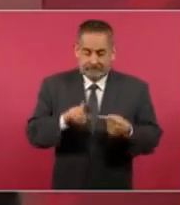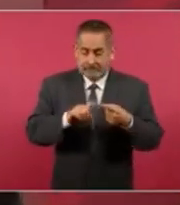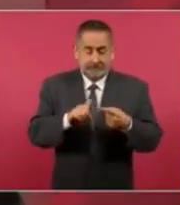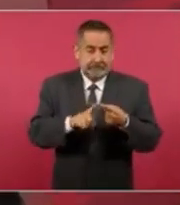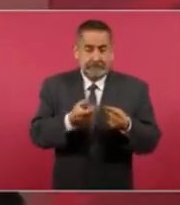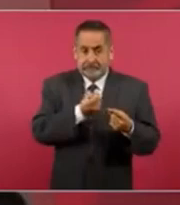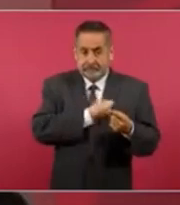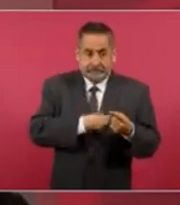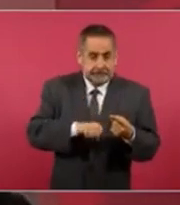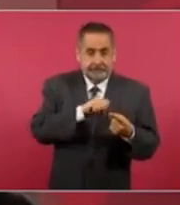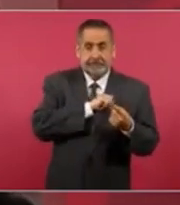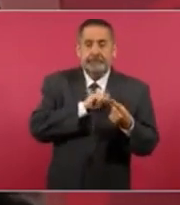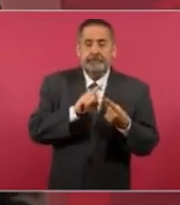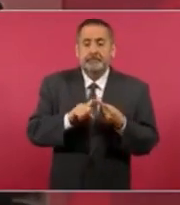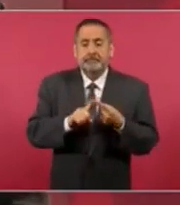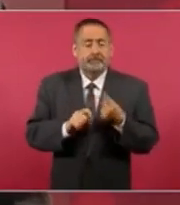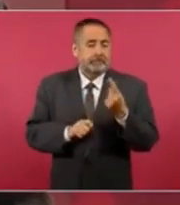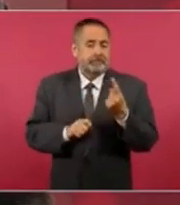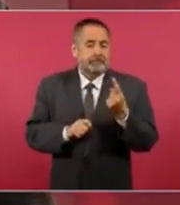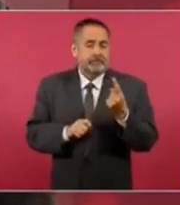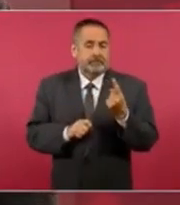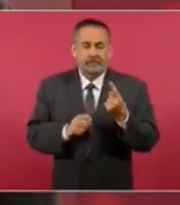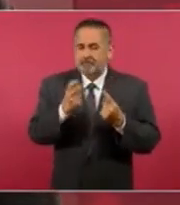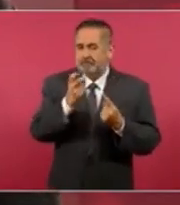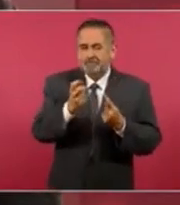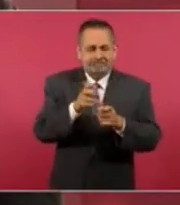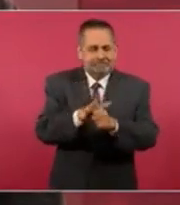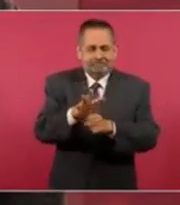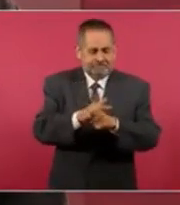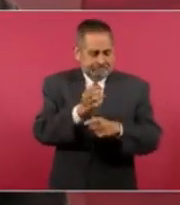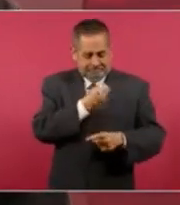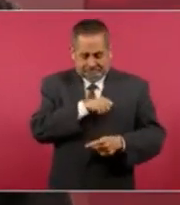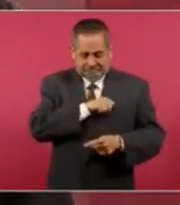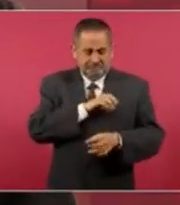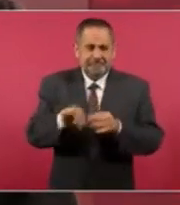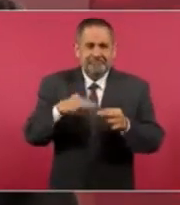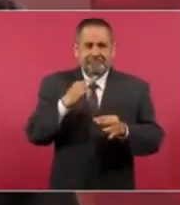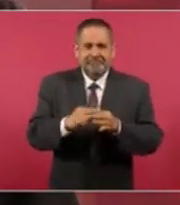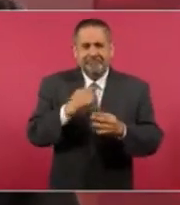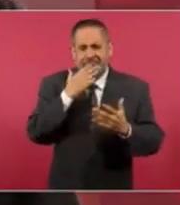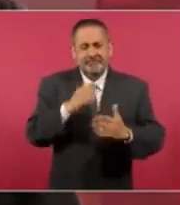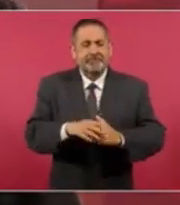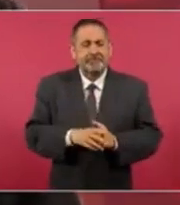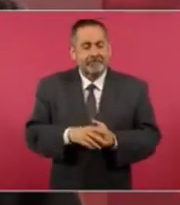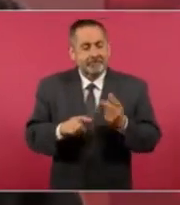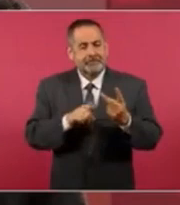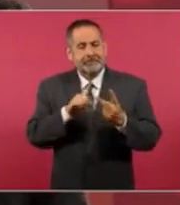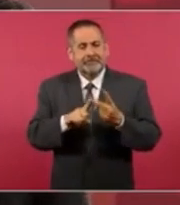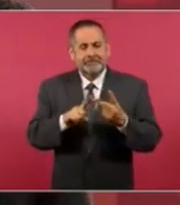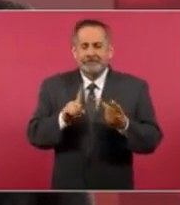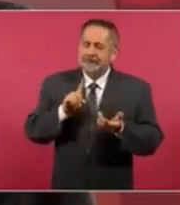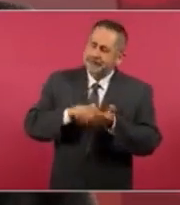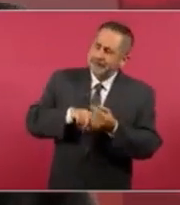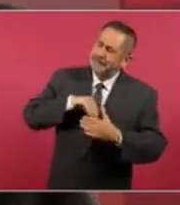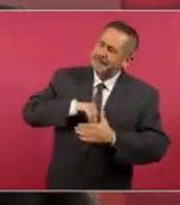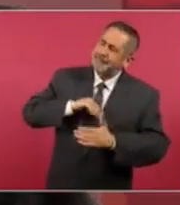con eso tenemos y la felicidad,